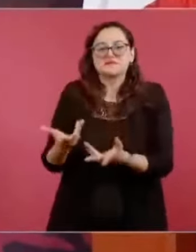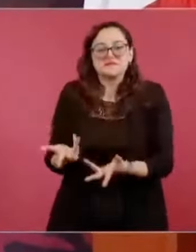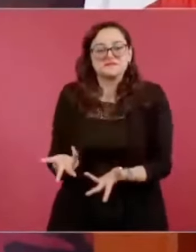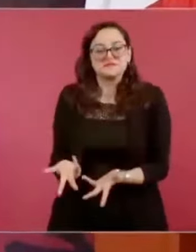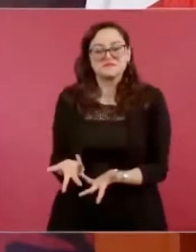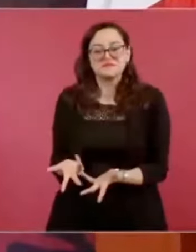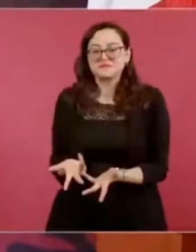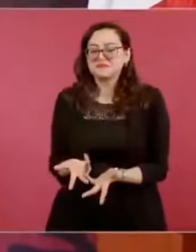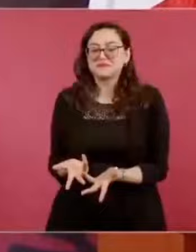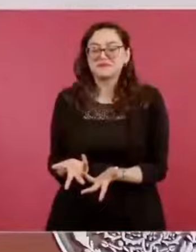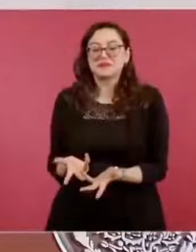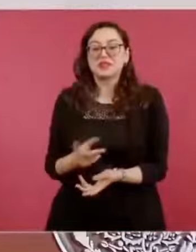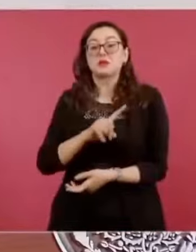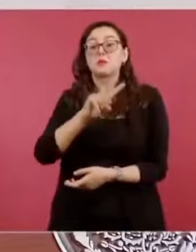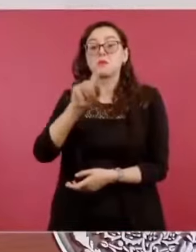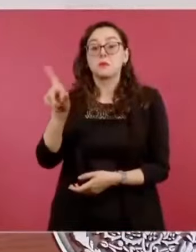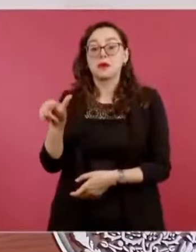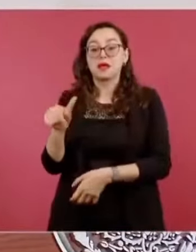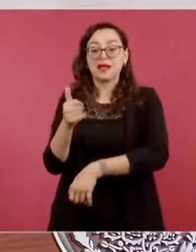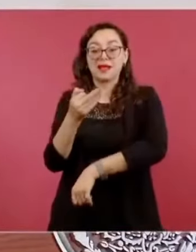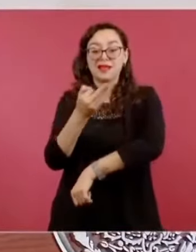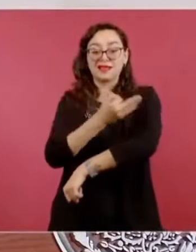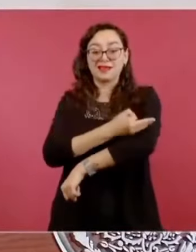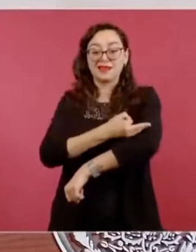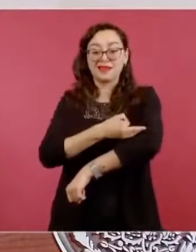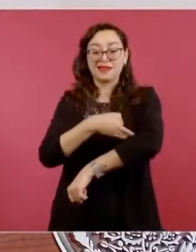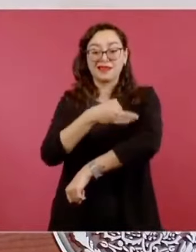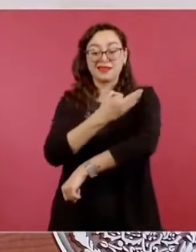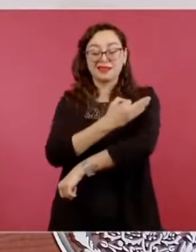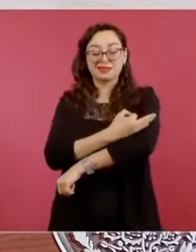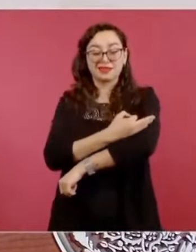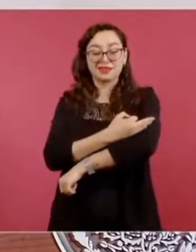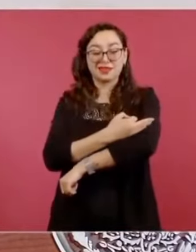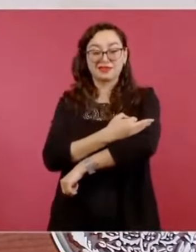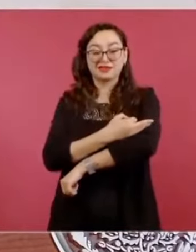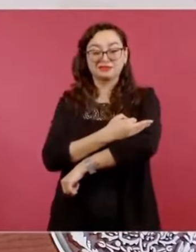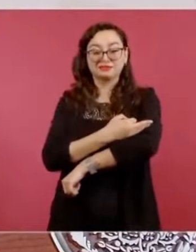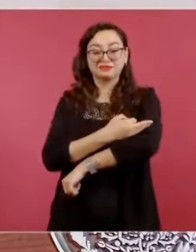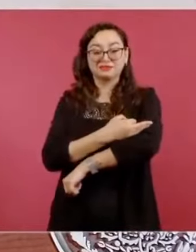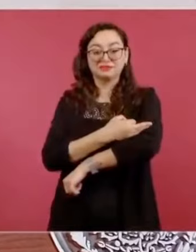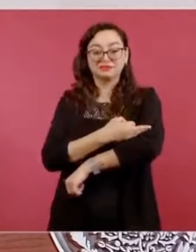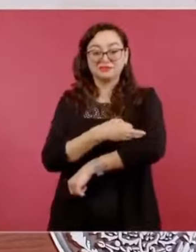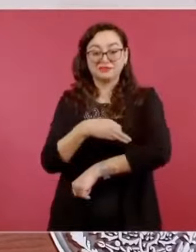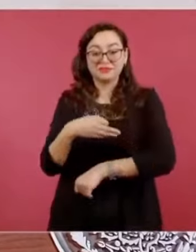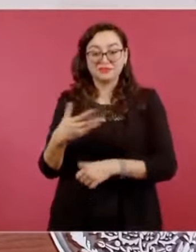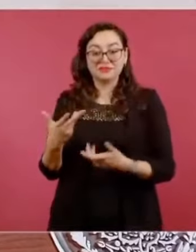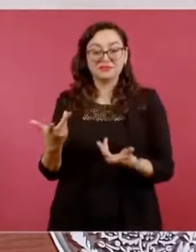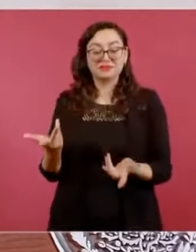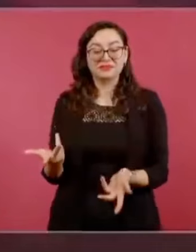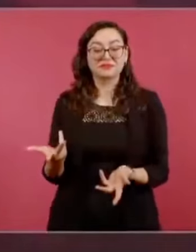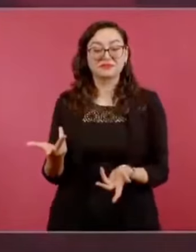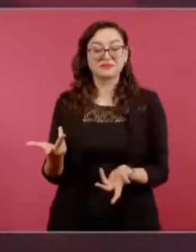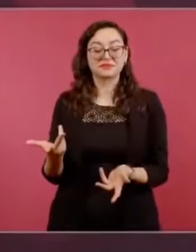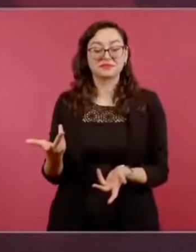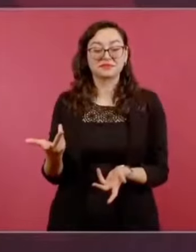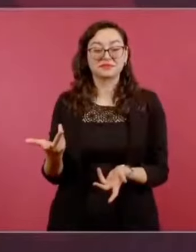y en la tarde recibir la visita de los